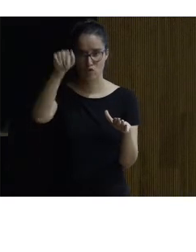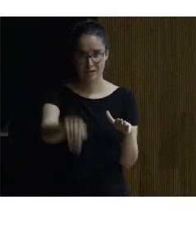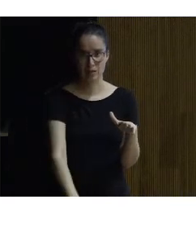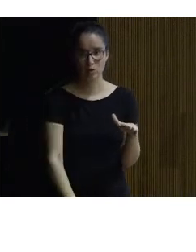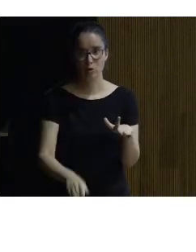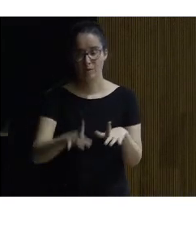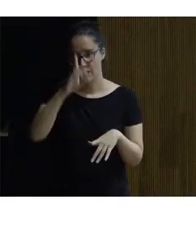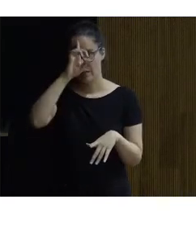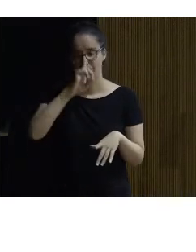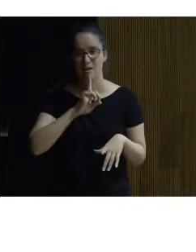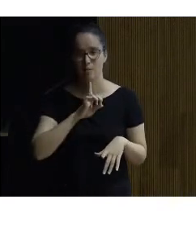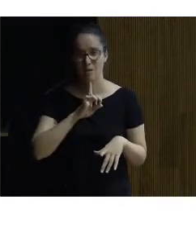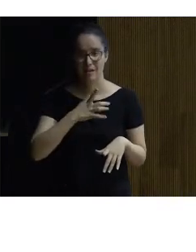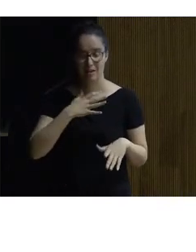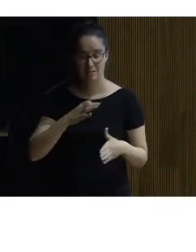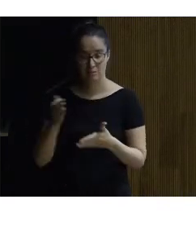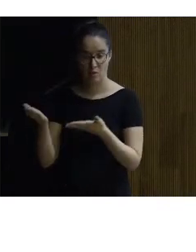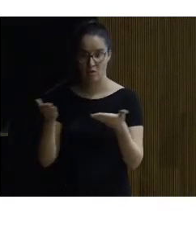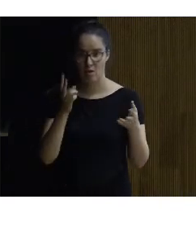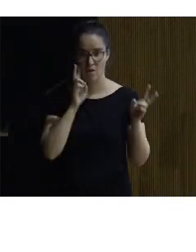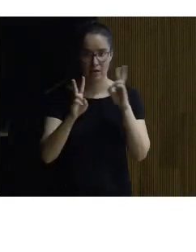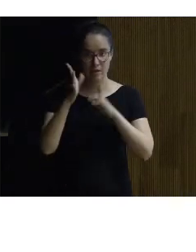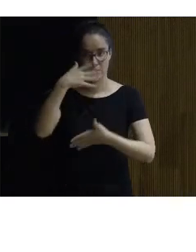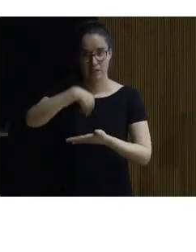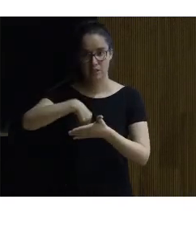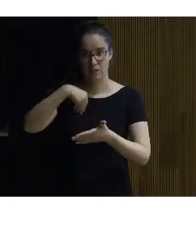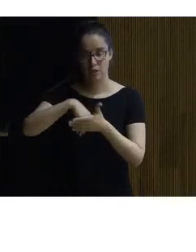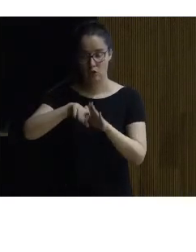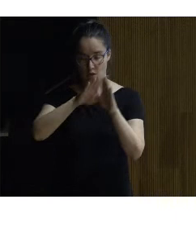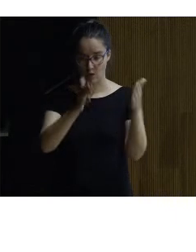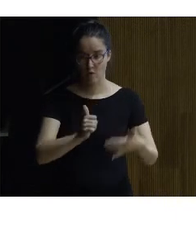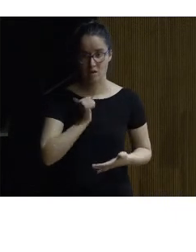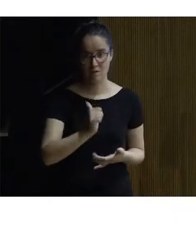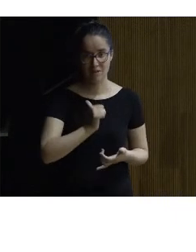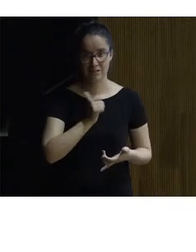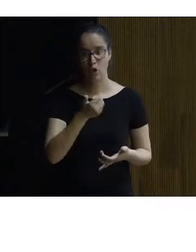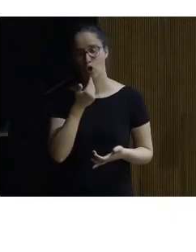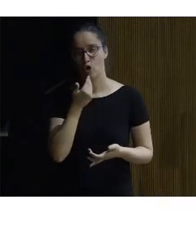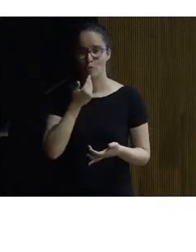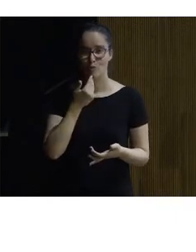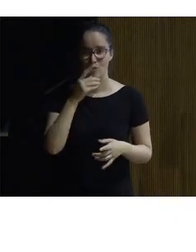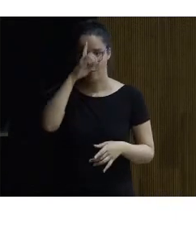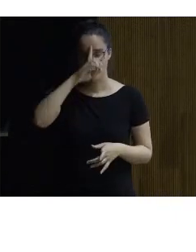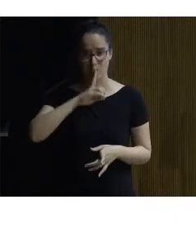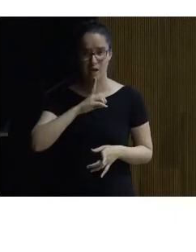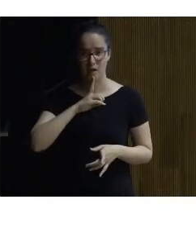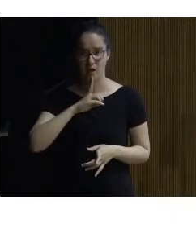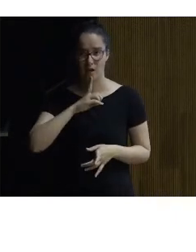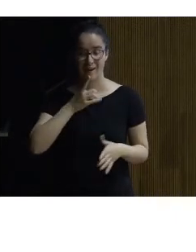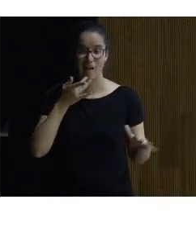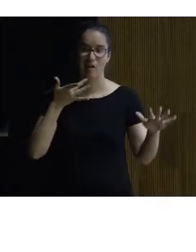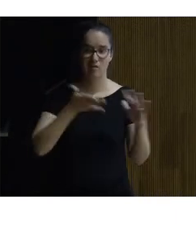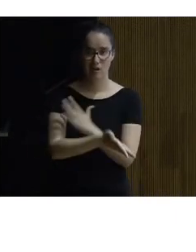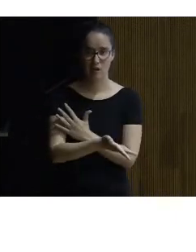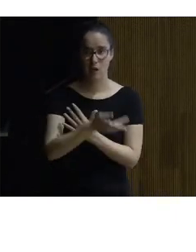imagen que se pueda ofrecer desde el interior de la neocueva sea una imagen diríamos eterna